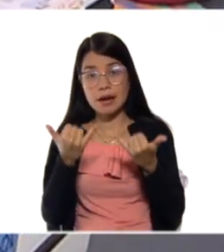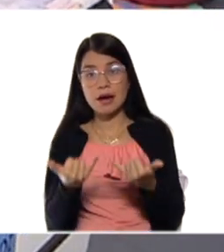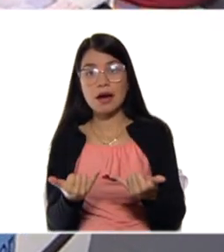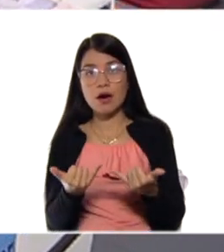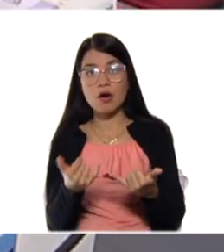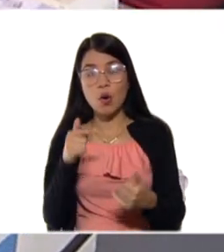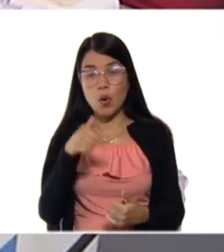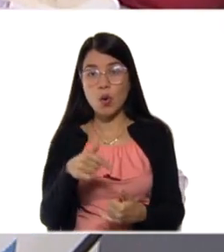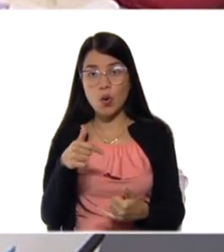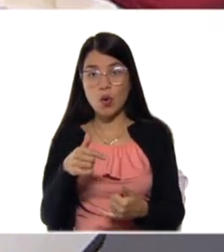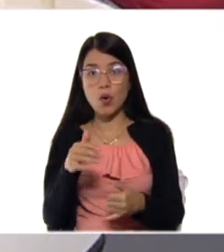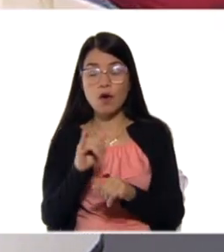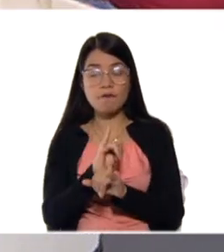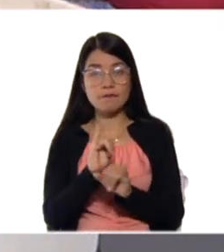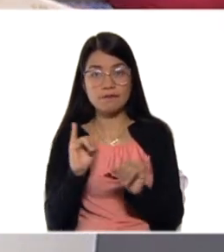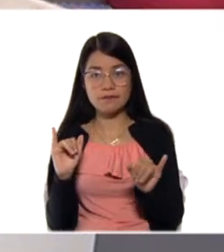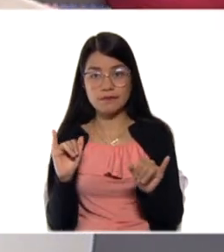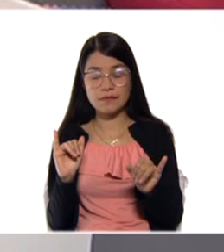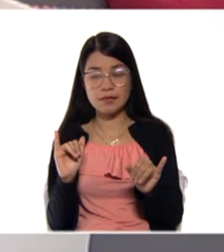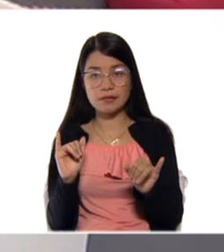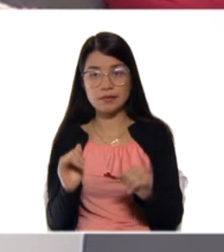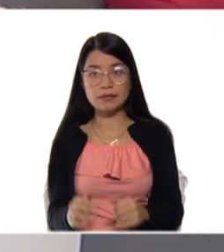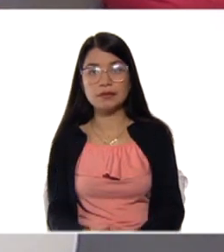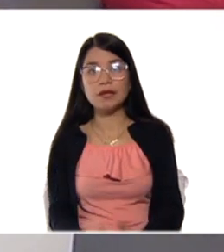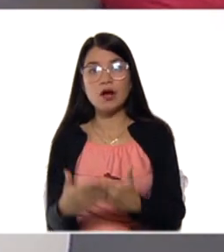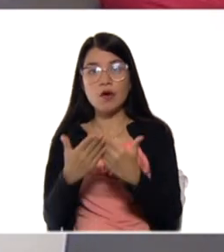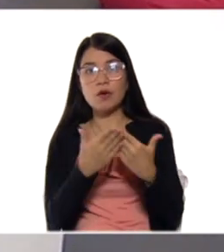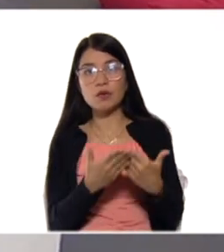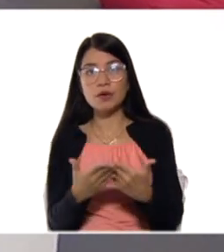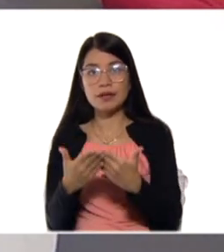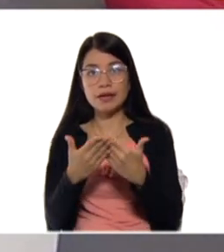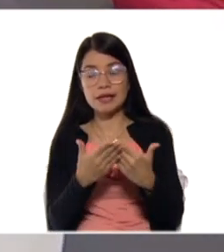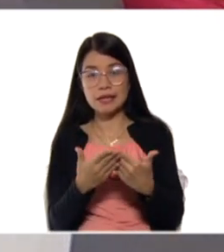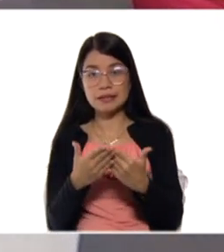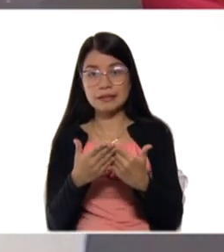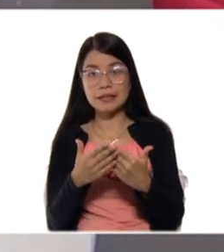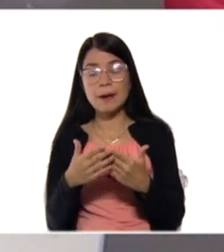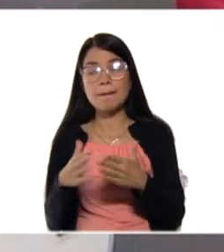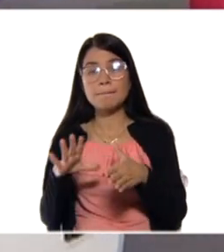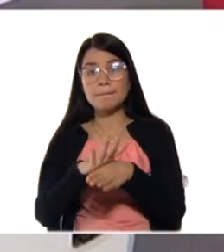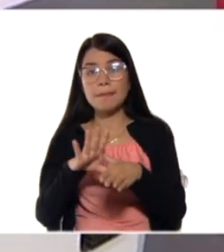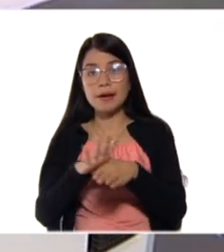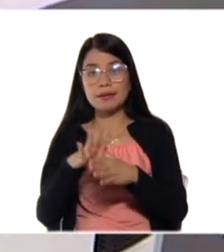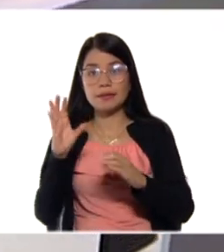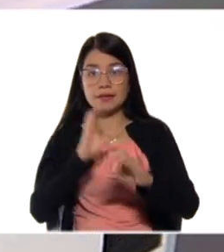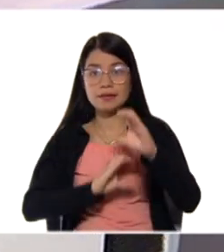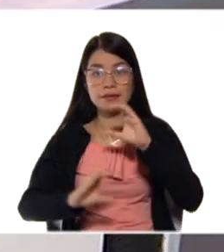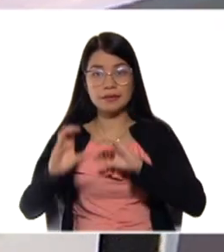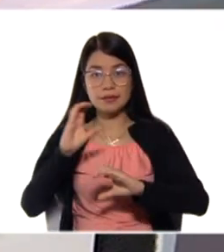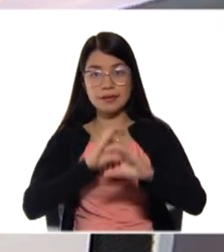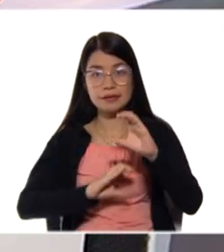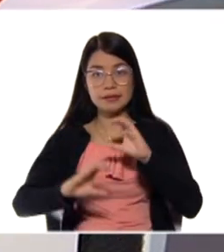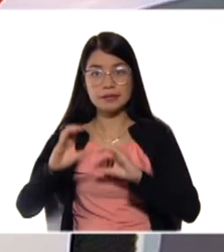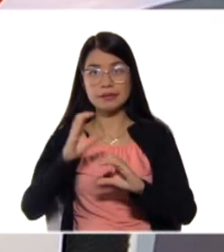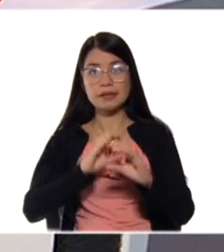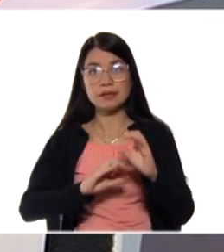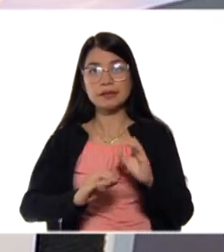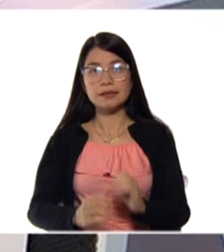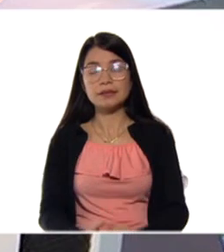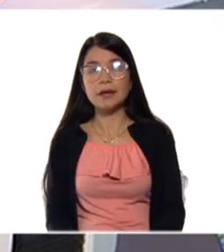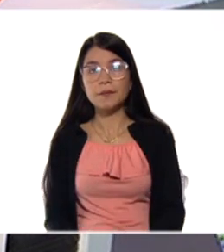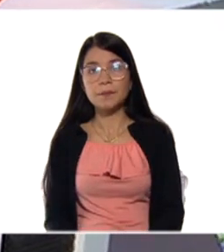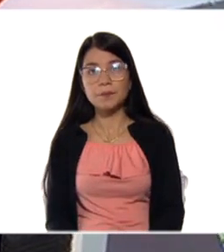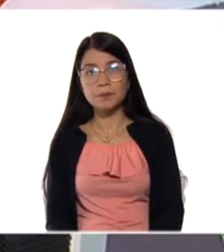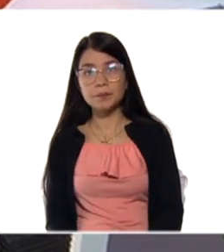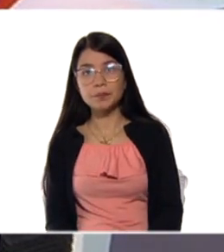por el día de hoy, hemos culminado con nuestro martes de ciencia. No sin antes mencionar